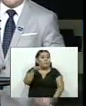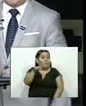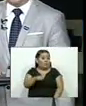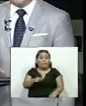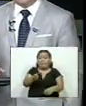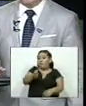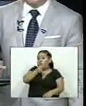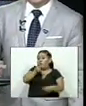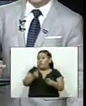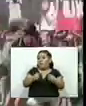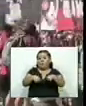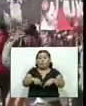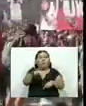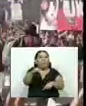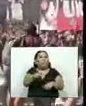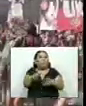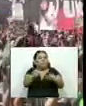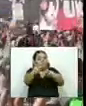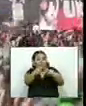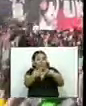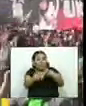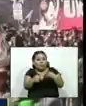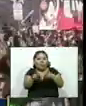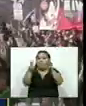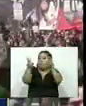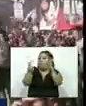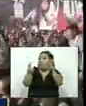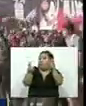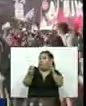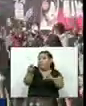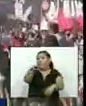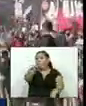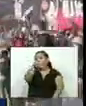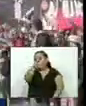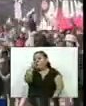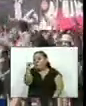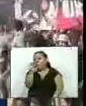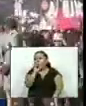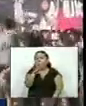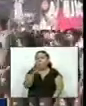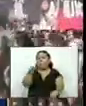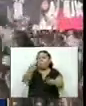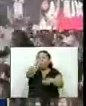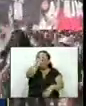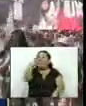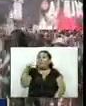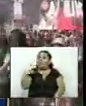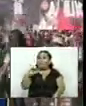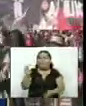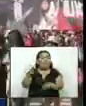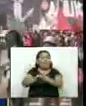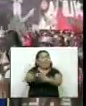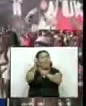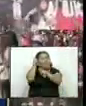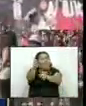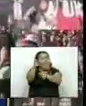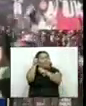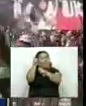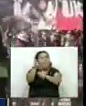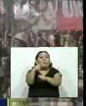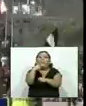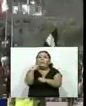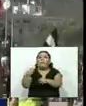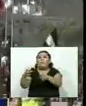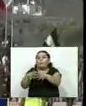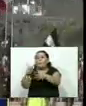continuar con más informaciones esta vez vamos a hacer un recorrido por algunos temas internacionales en Chile se registraron nuevas protestas que dejaron enfrentamientos entre